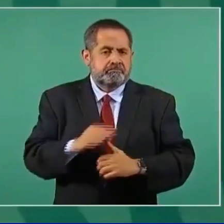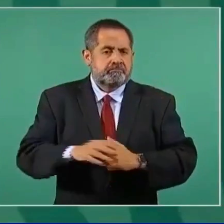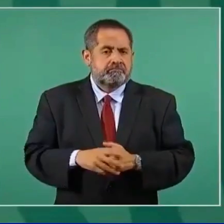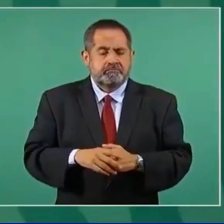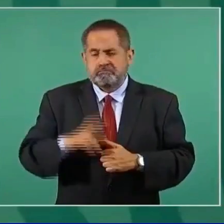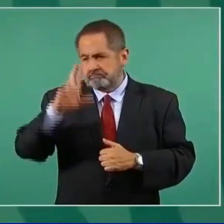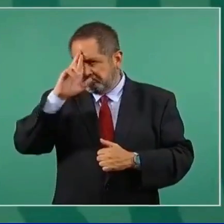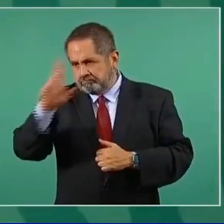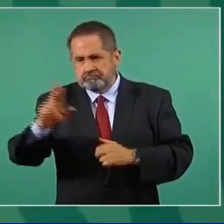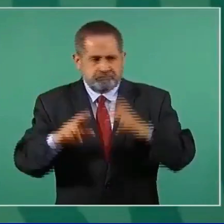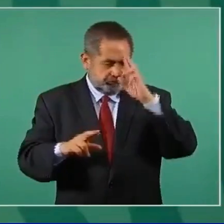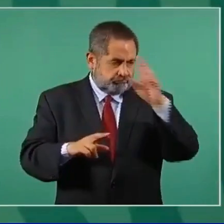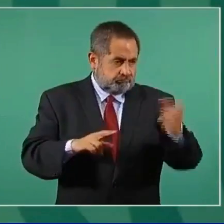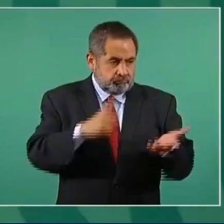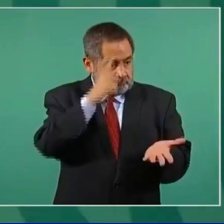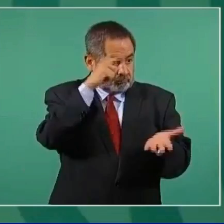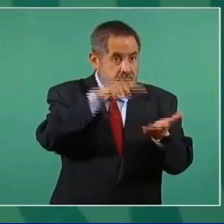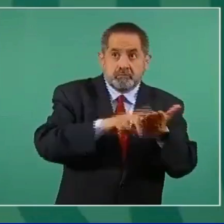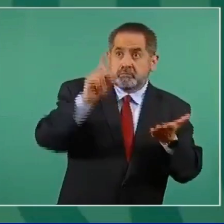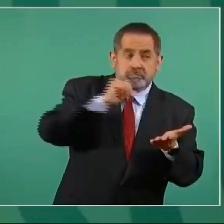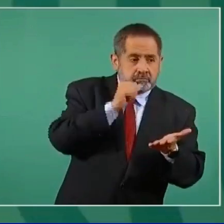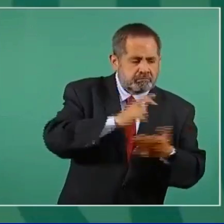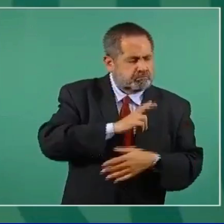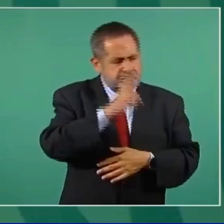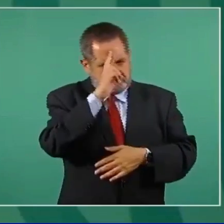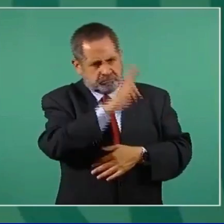Respeto a creyentes y a no creyentes.